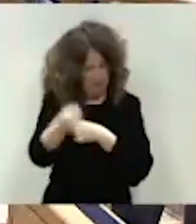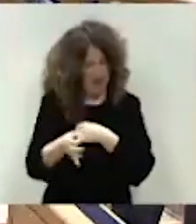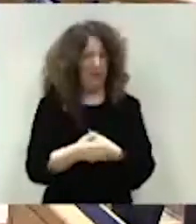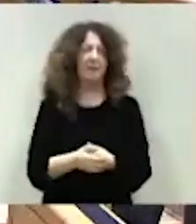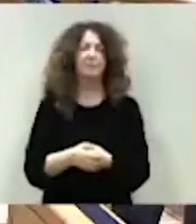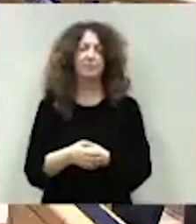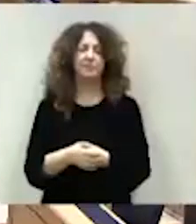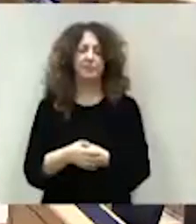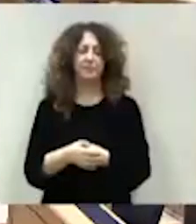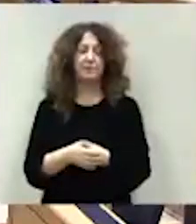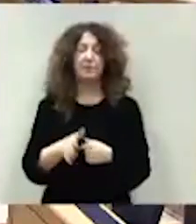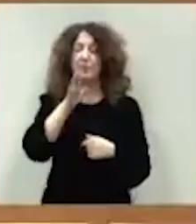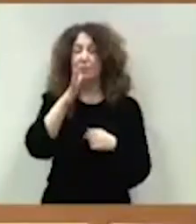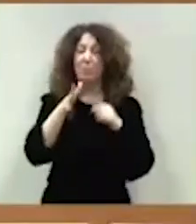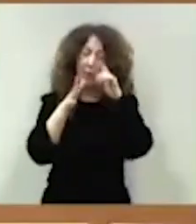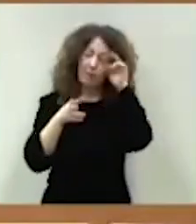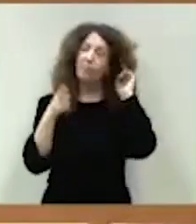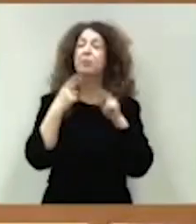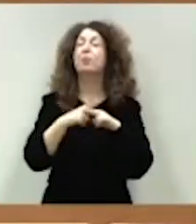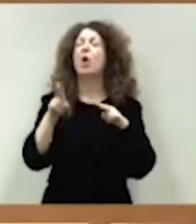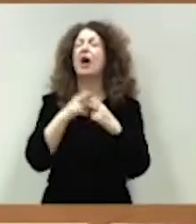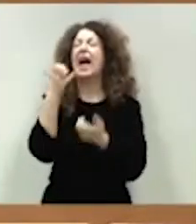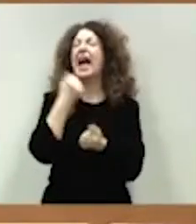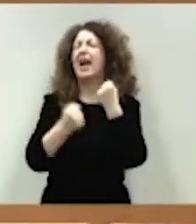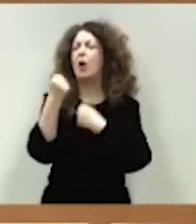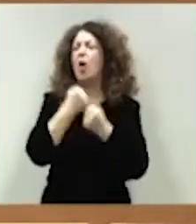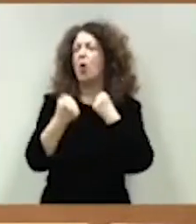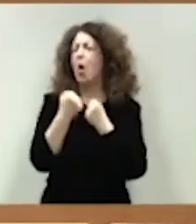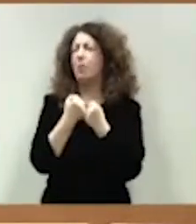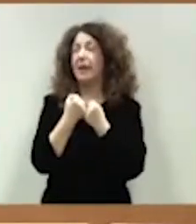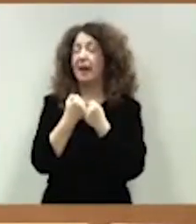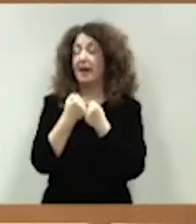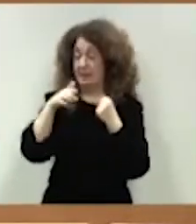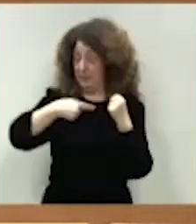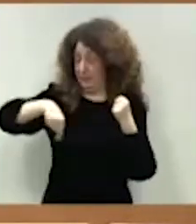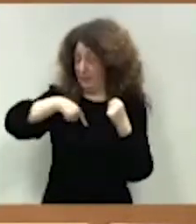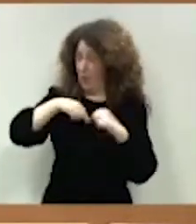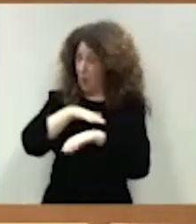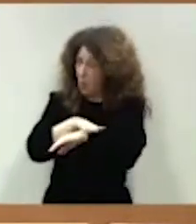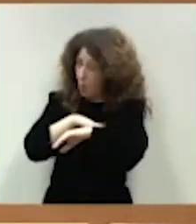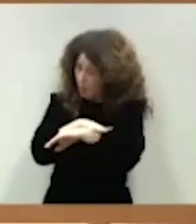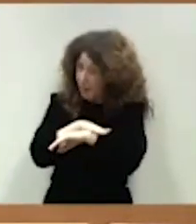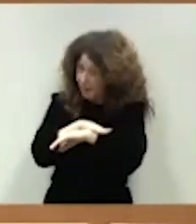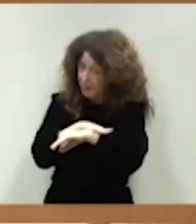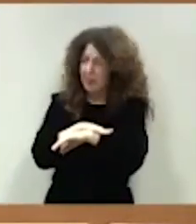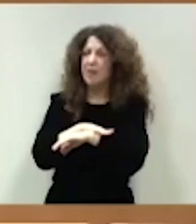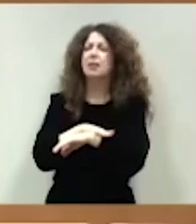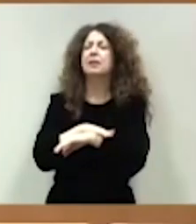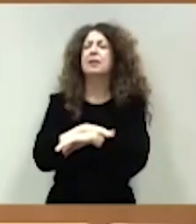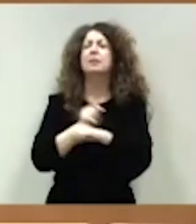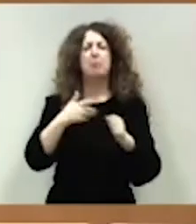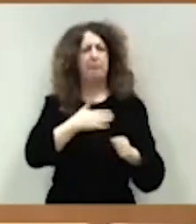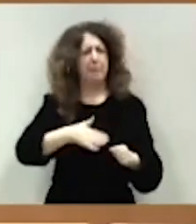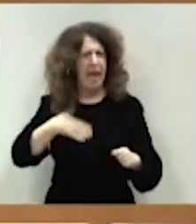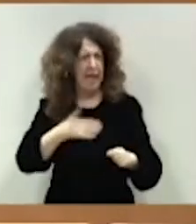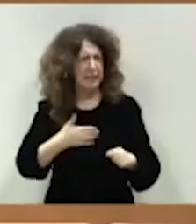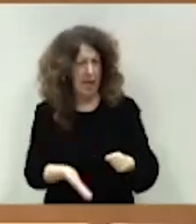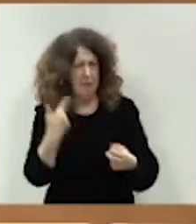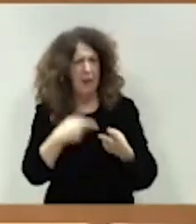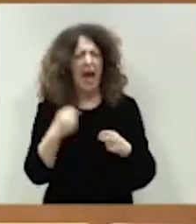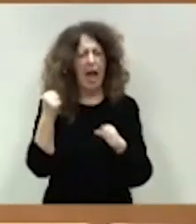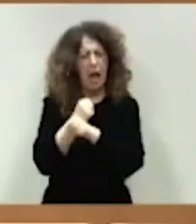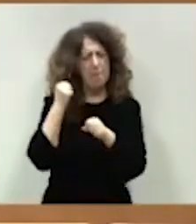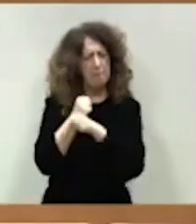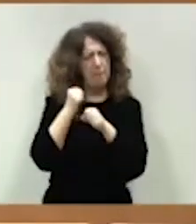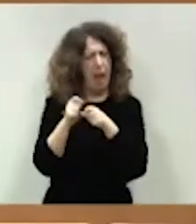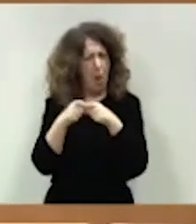Porque, señorías, la política económica que ha practicado este Gobierno se traduce en más bienestar, en más empleo, de